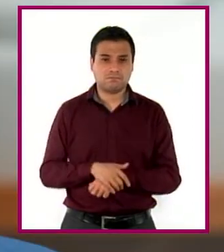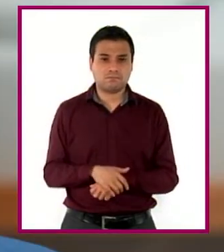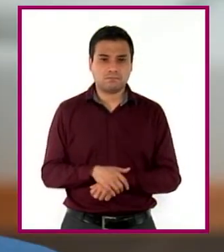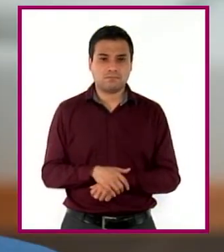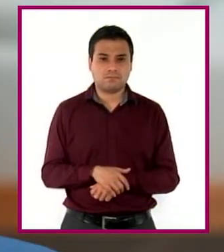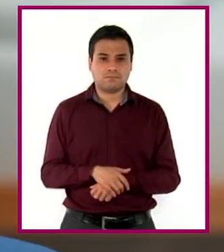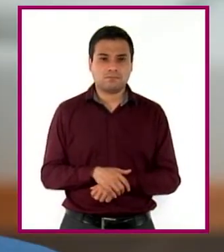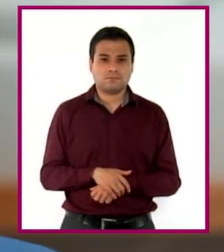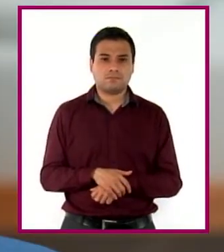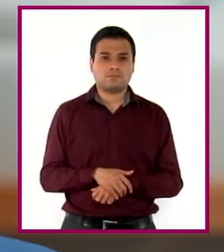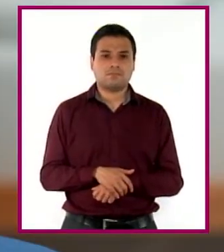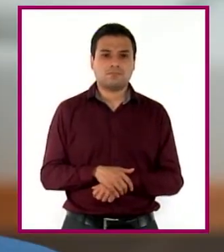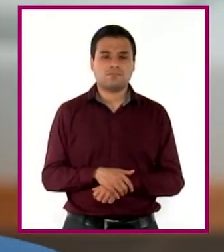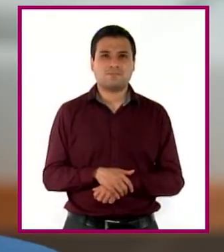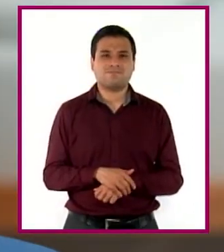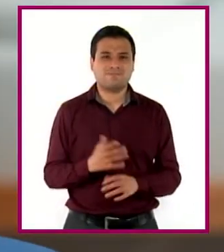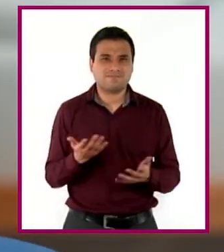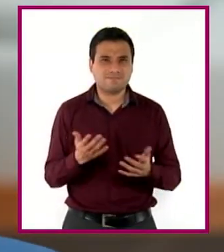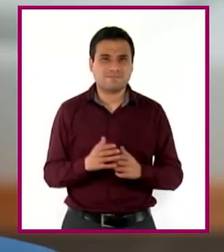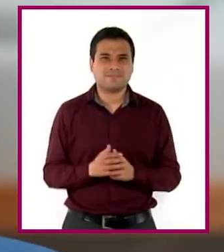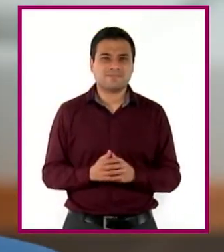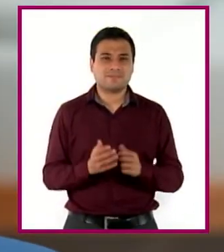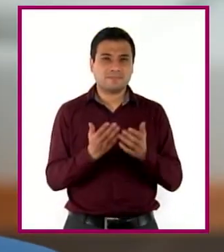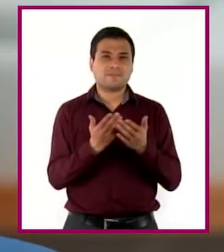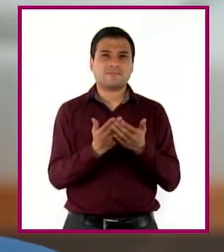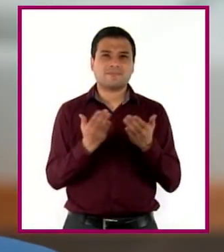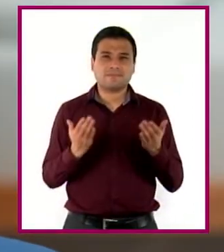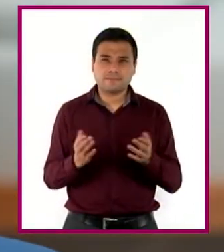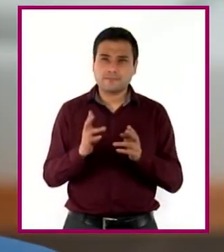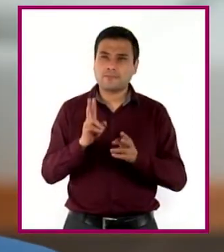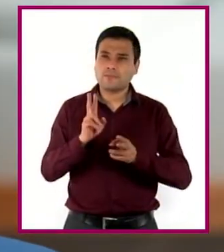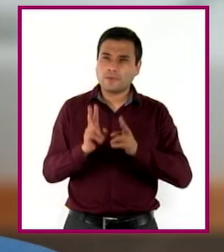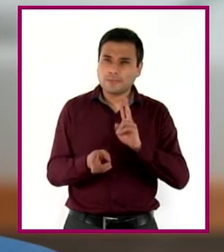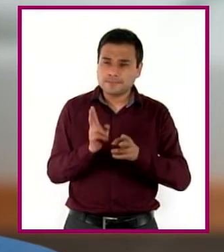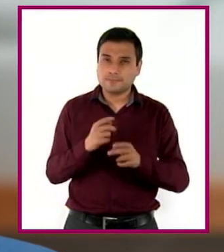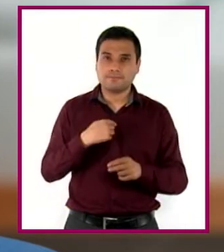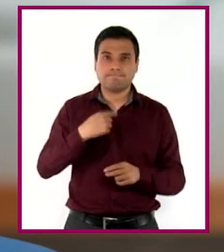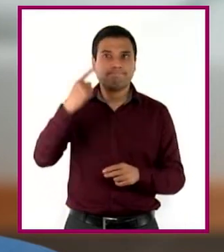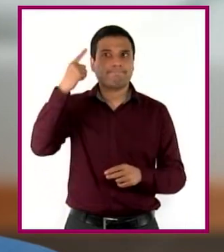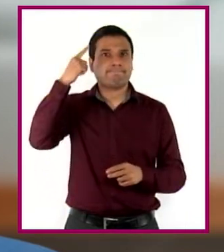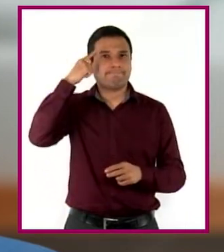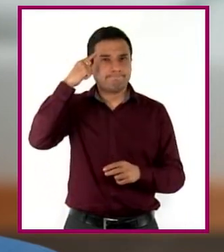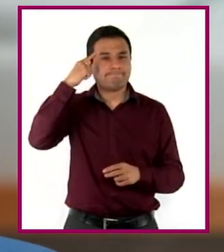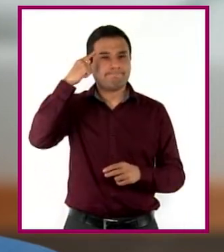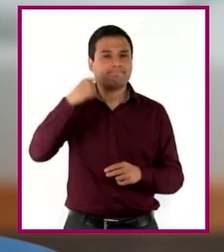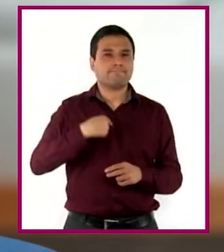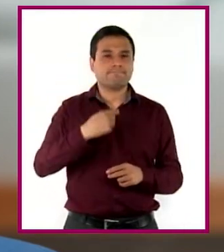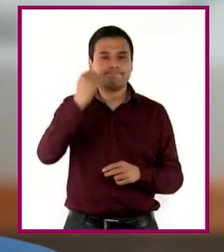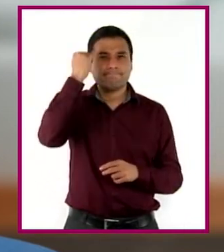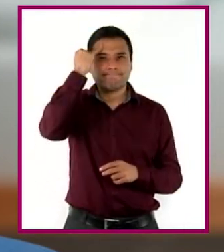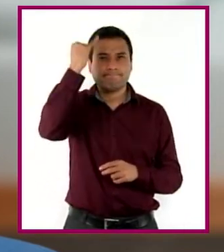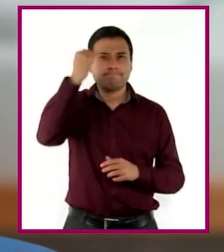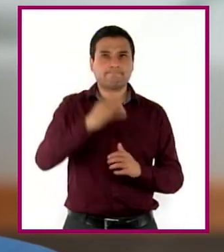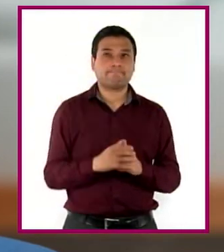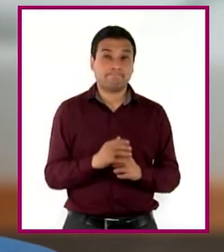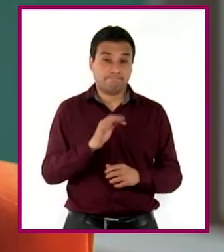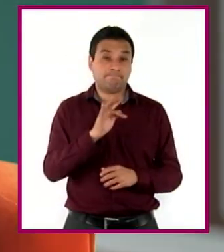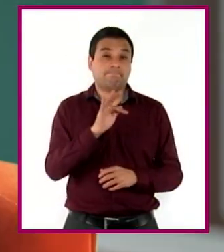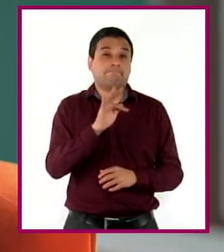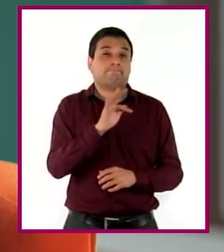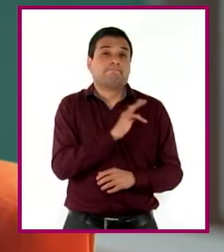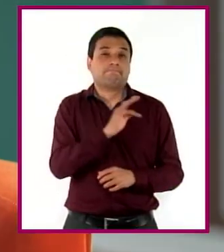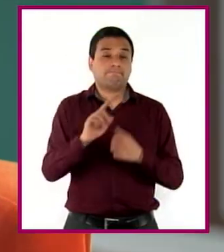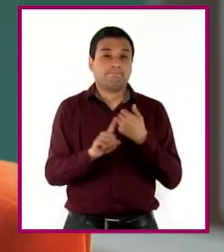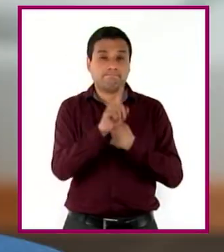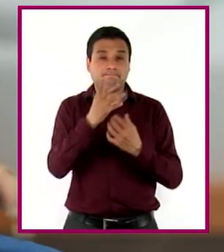Sí. Es que con todo esto que estuvimos hablando, se me ocurrió una idea que me llamaba mucho la atención y que puede resolver este asunto.